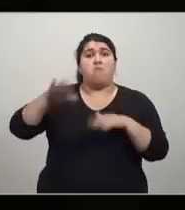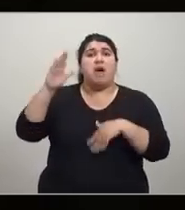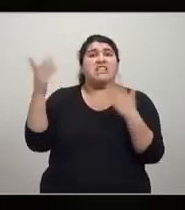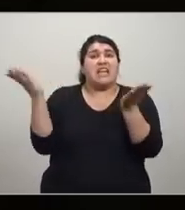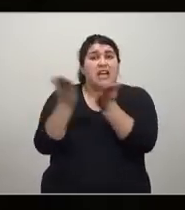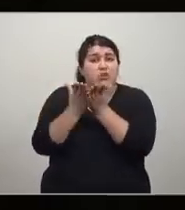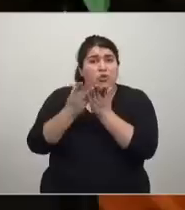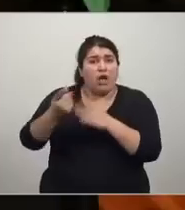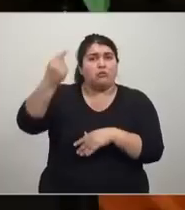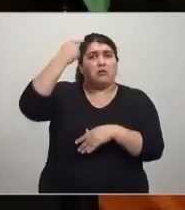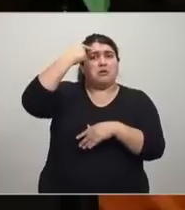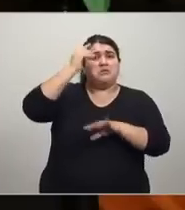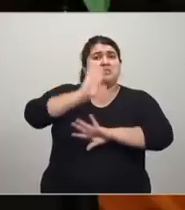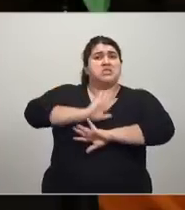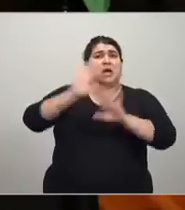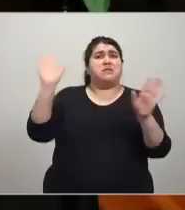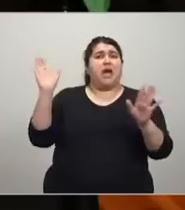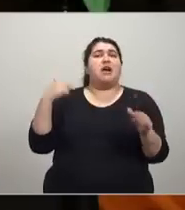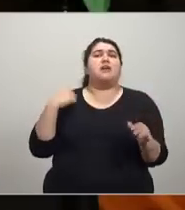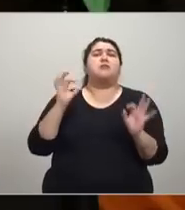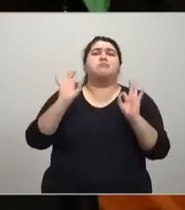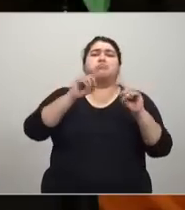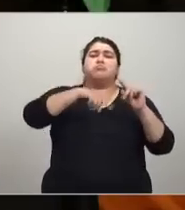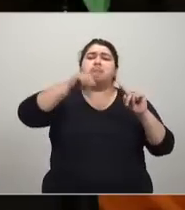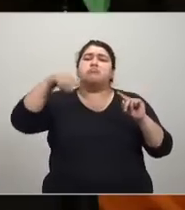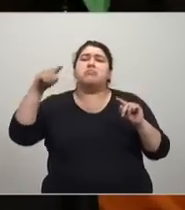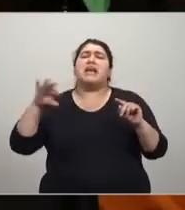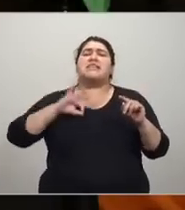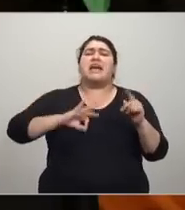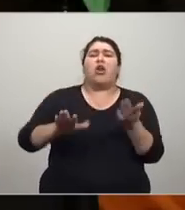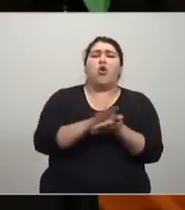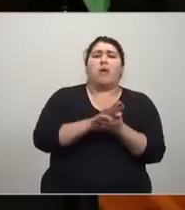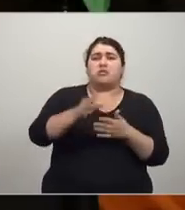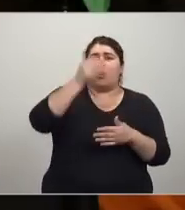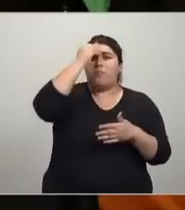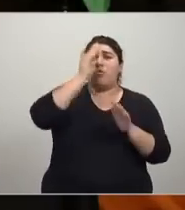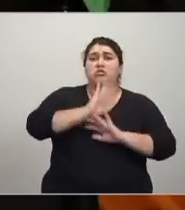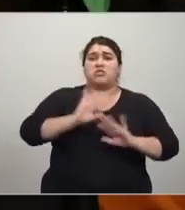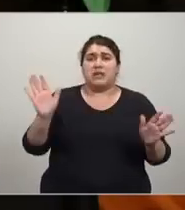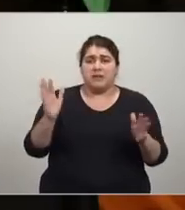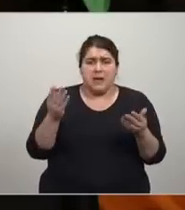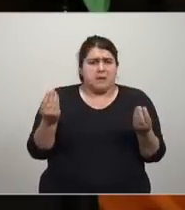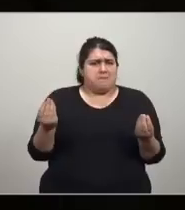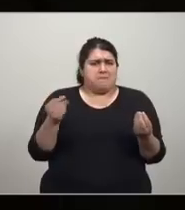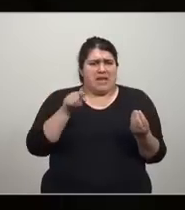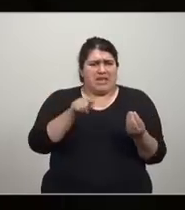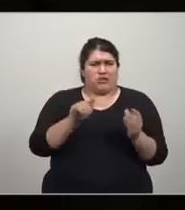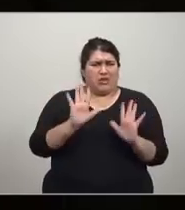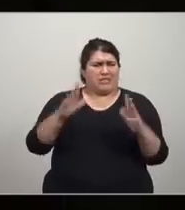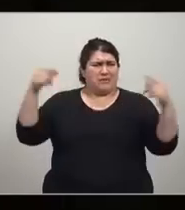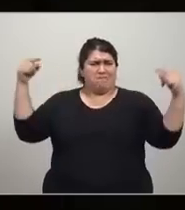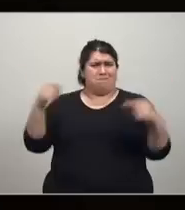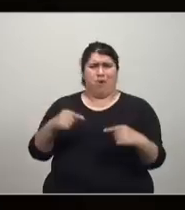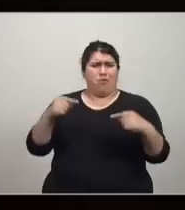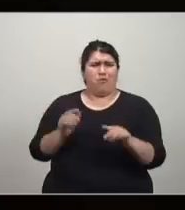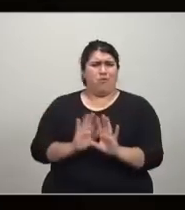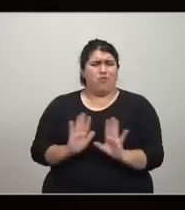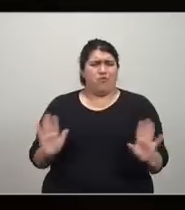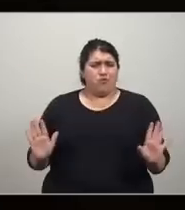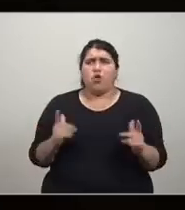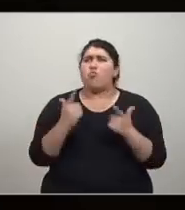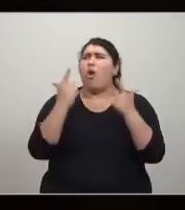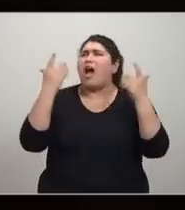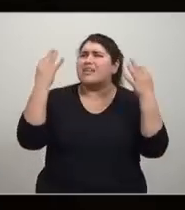gráfico. Salarios básicos generan desempleo a luchar contra salarios básicos en nombre de la patria, en nombre de los propios trabajadores. Es una barbaridad. Es parte de su puesto